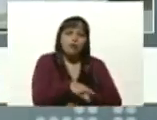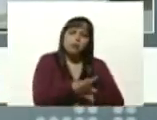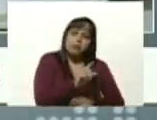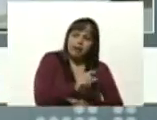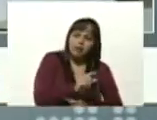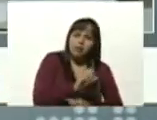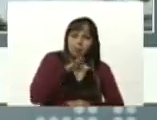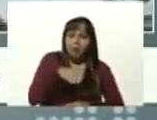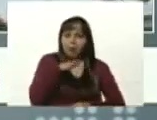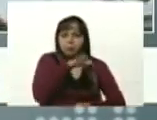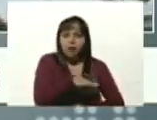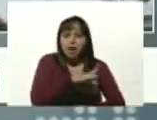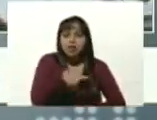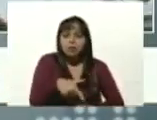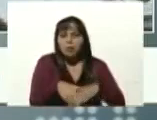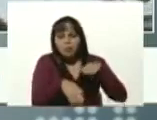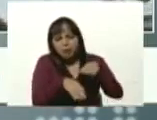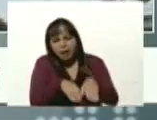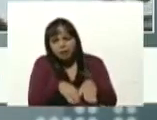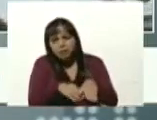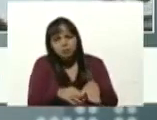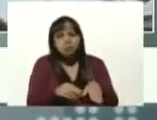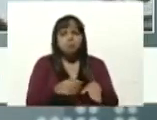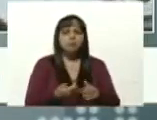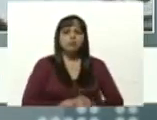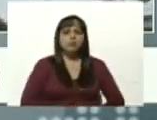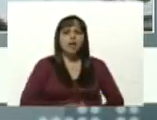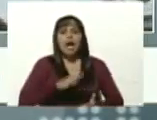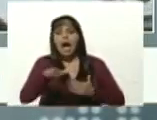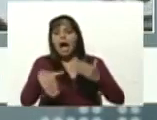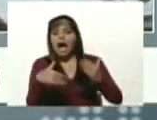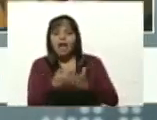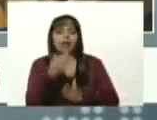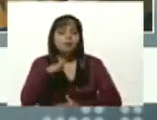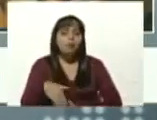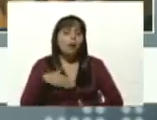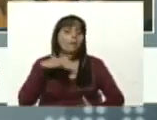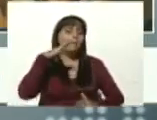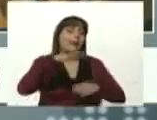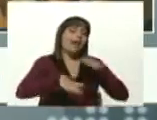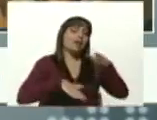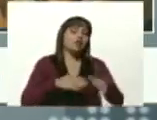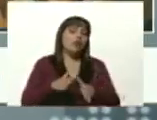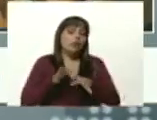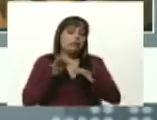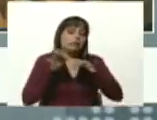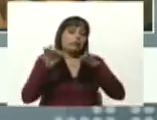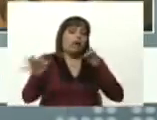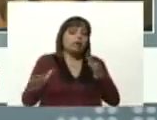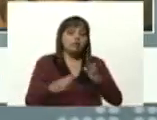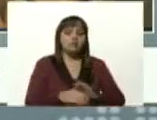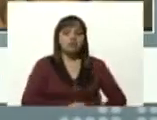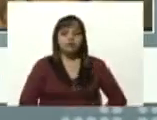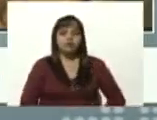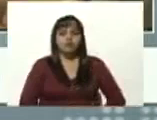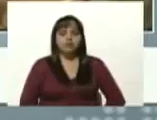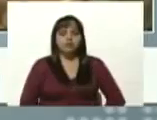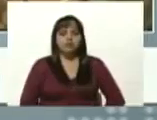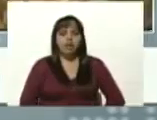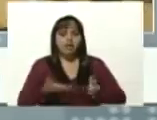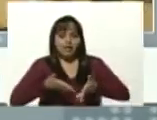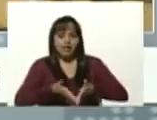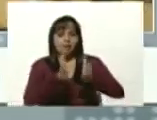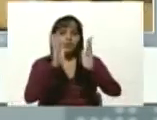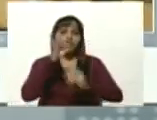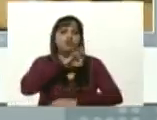después damos otro pequeño y lo damos hasta que podamos dar pasos largos y grandes en el camino del